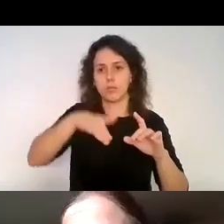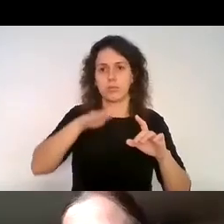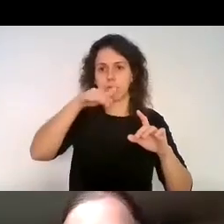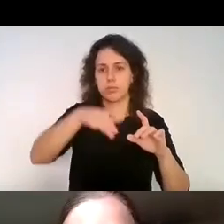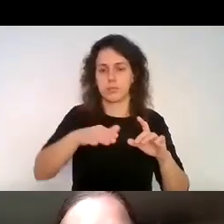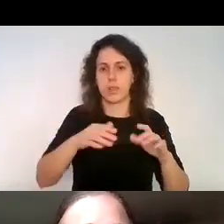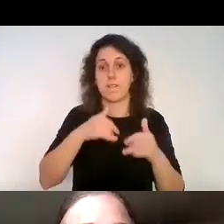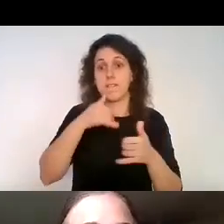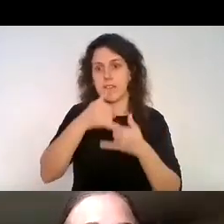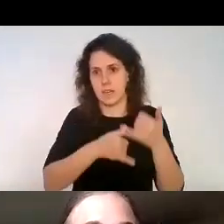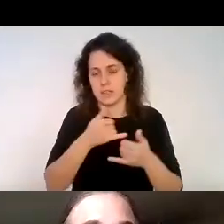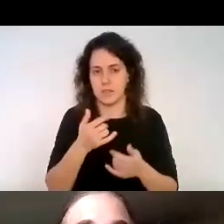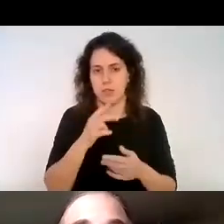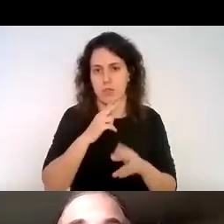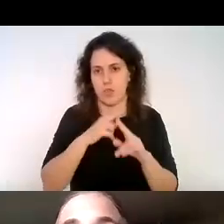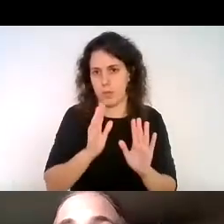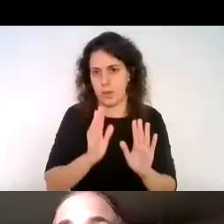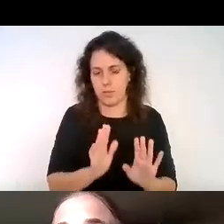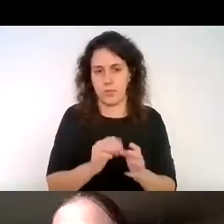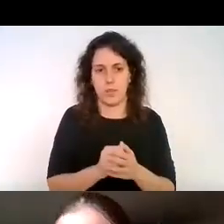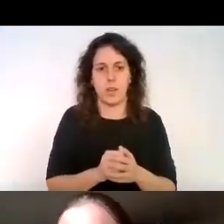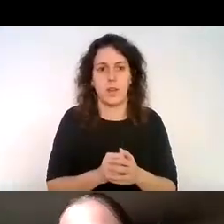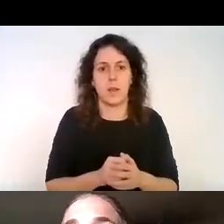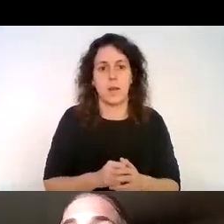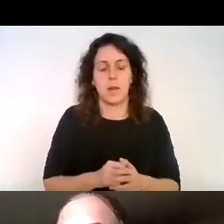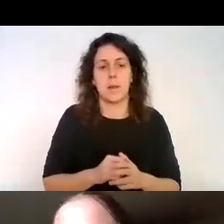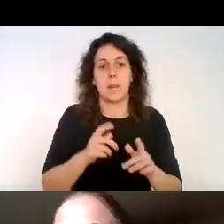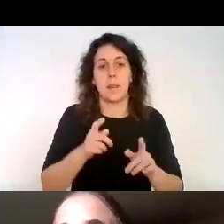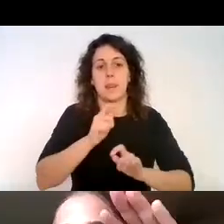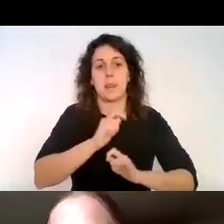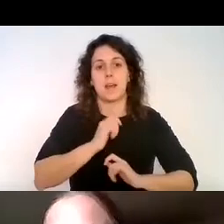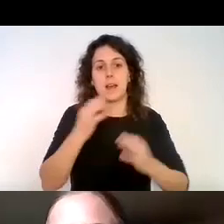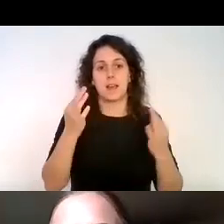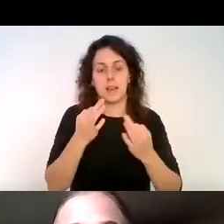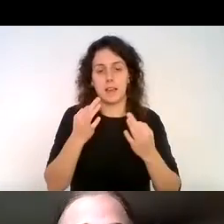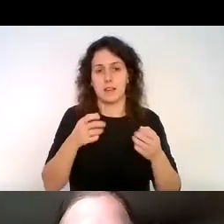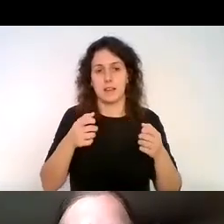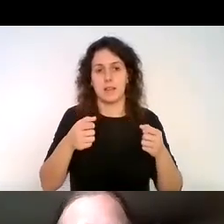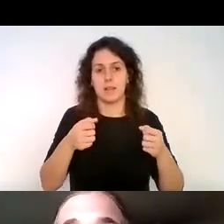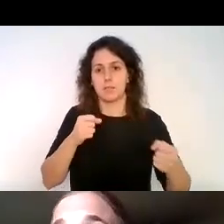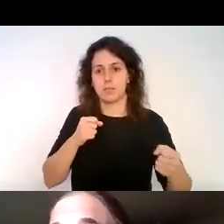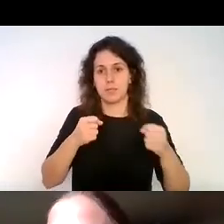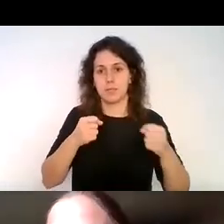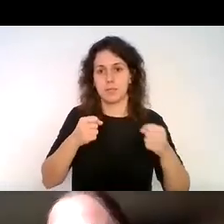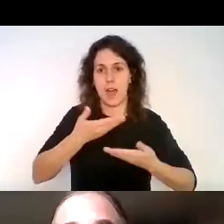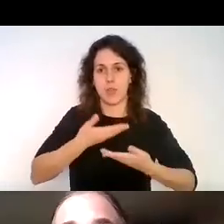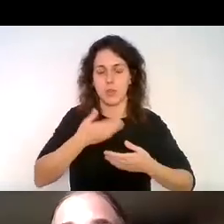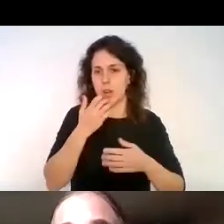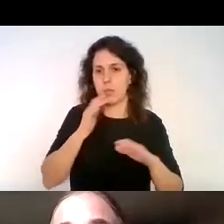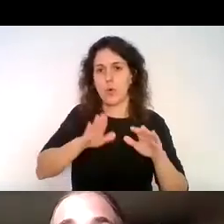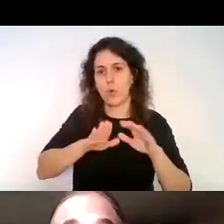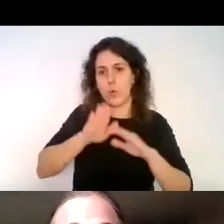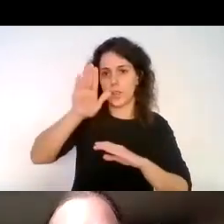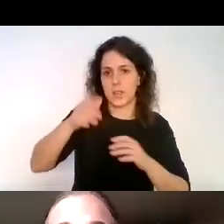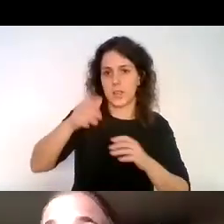bicicleta y en ese caso da tracciones ayuda en subir cuesta o